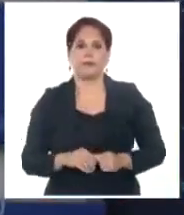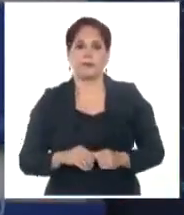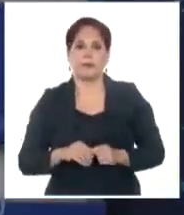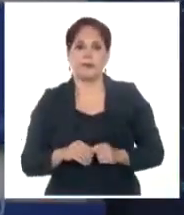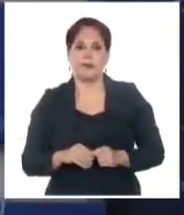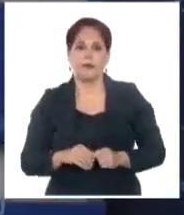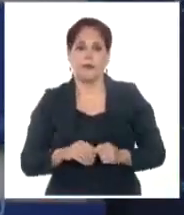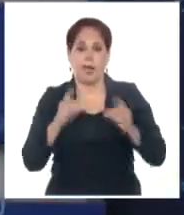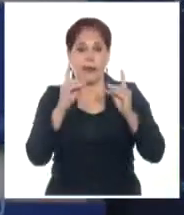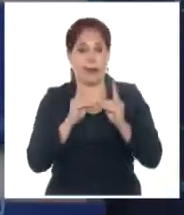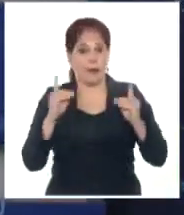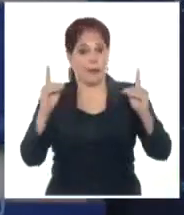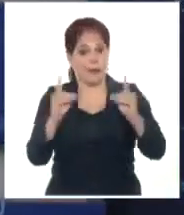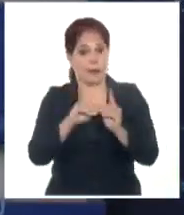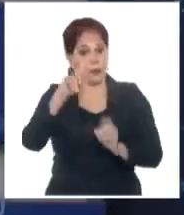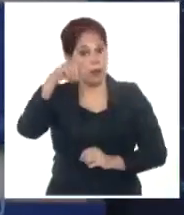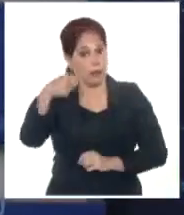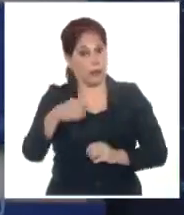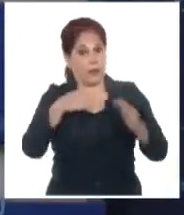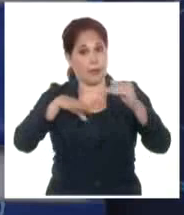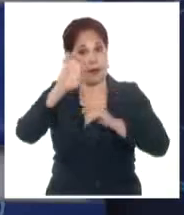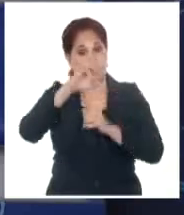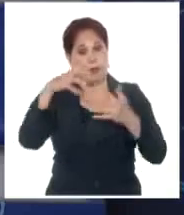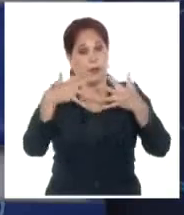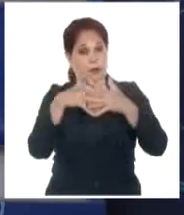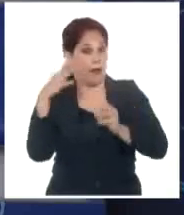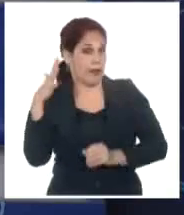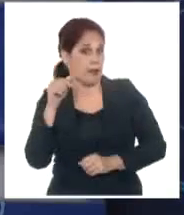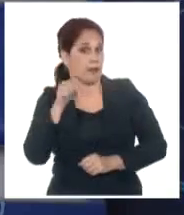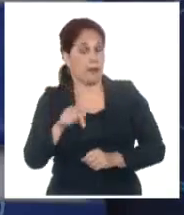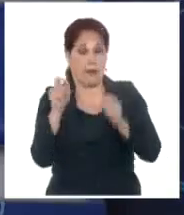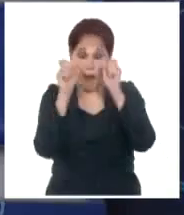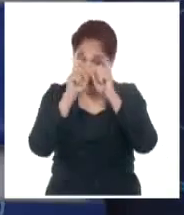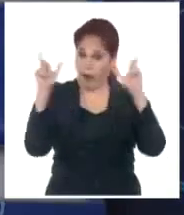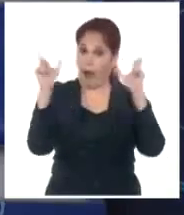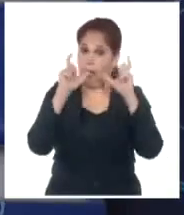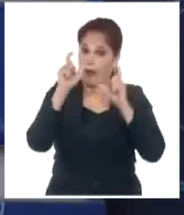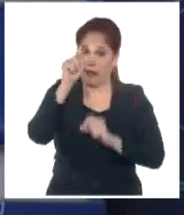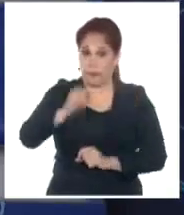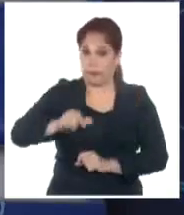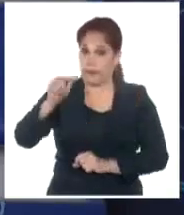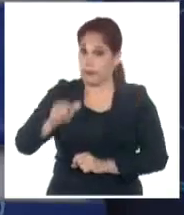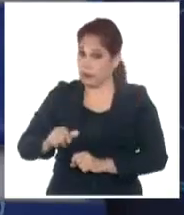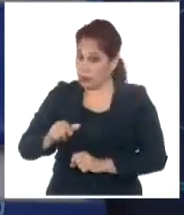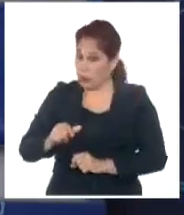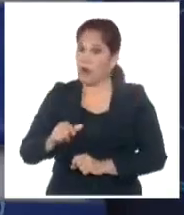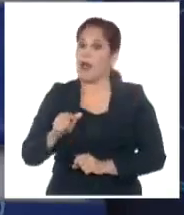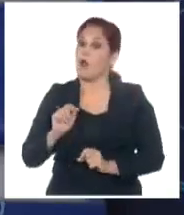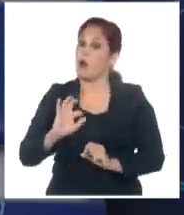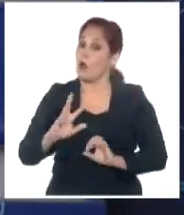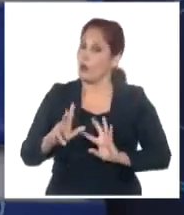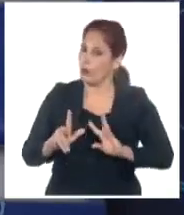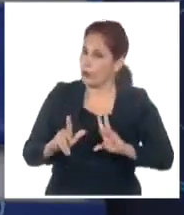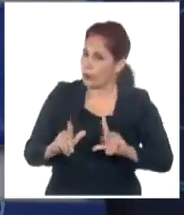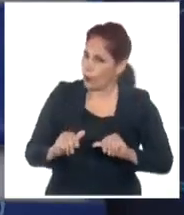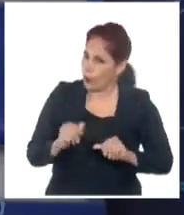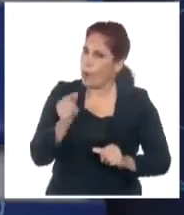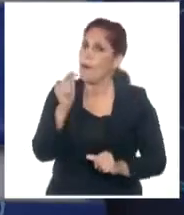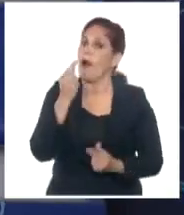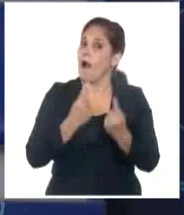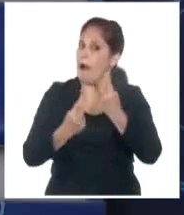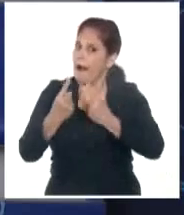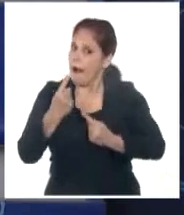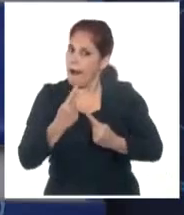Desde el Departamento de Legalizaciones del MINREX, alertan a los ciudadanos sobre los intentos de estafa de los que podrían ser víctimas